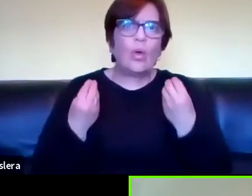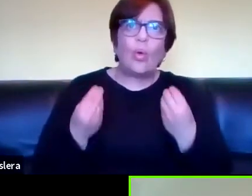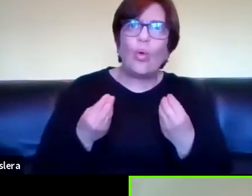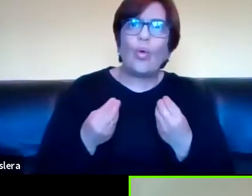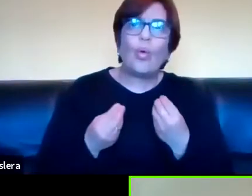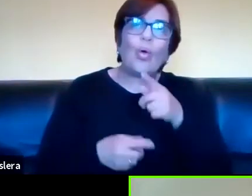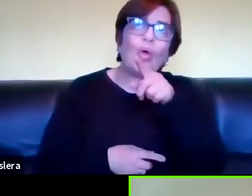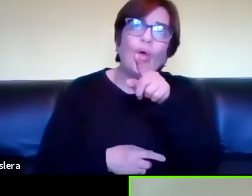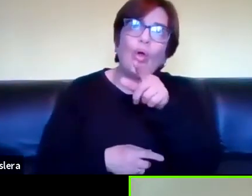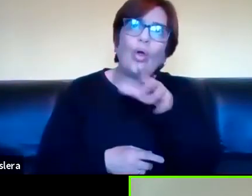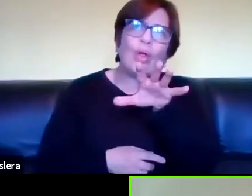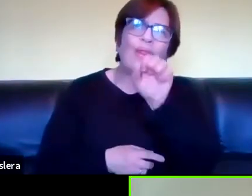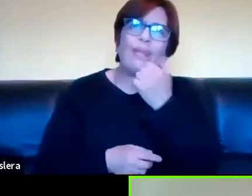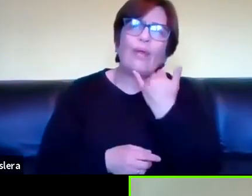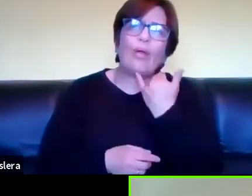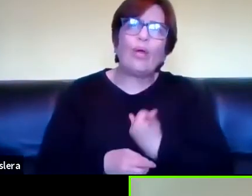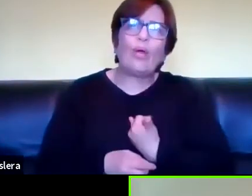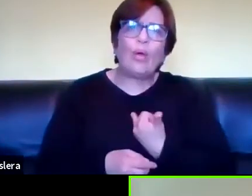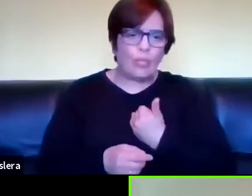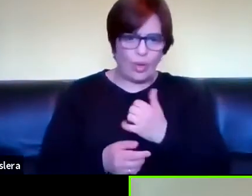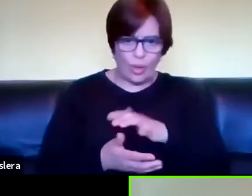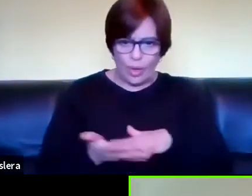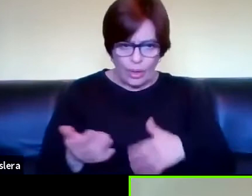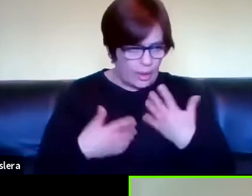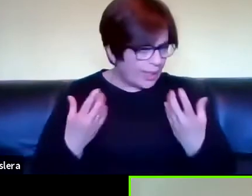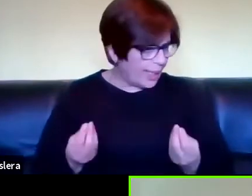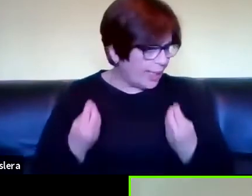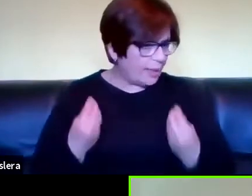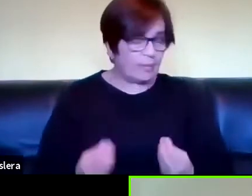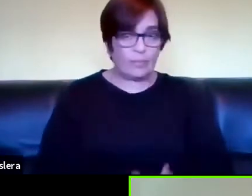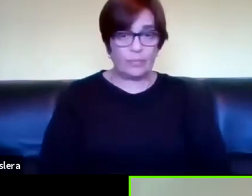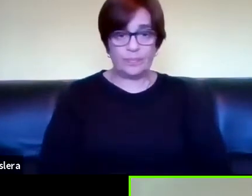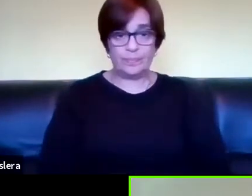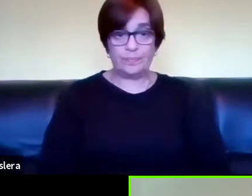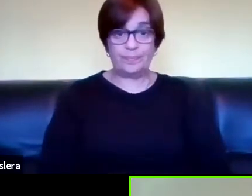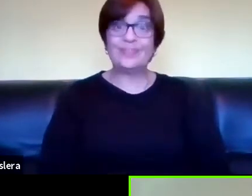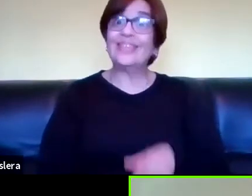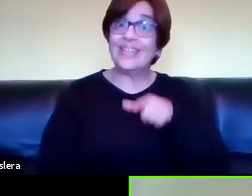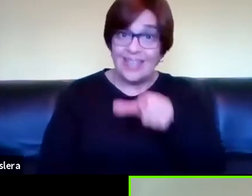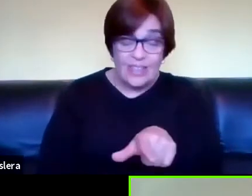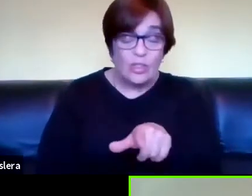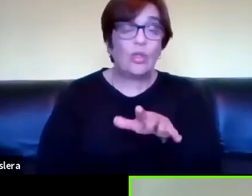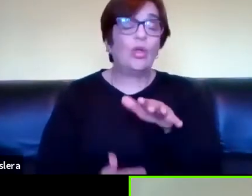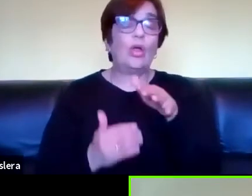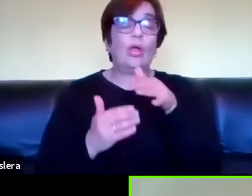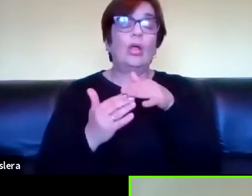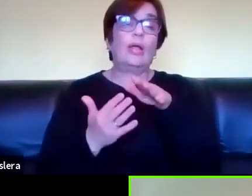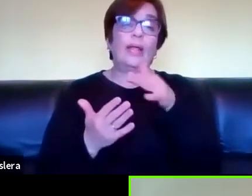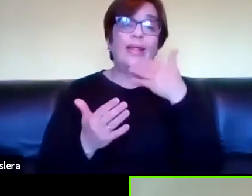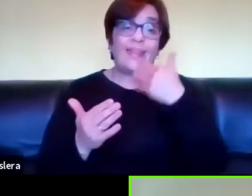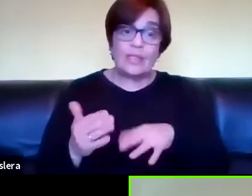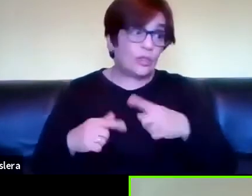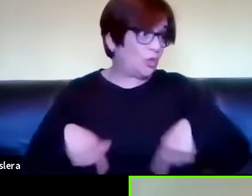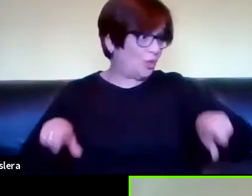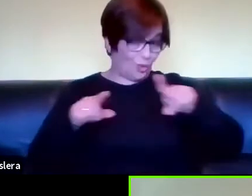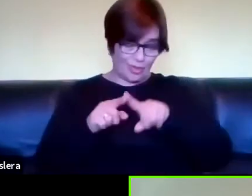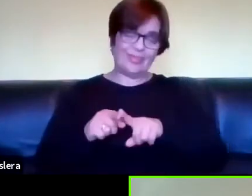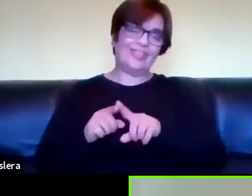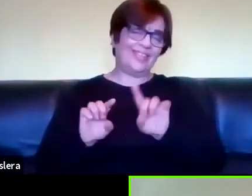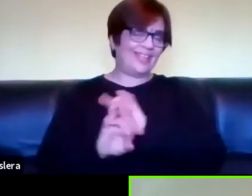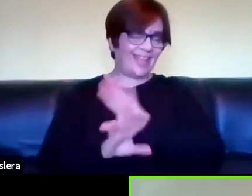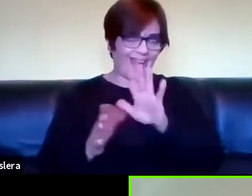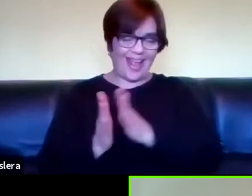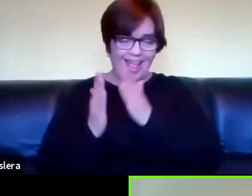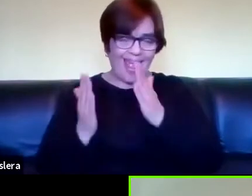entienda un texto cuando solo tengo el texto y no tengo a quien lo dice? eso de entender que quienes somos letrados entendemos que en realidad